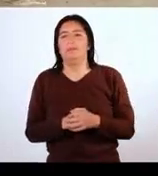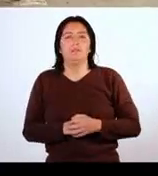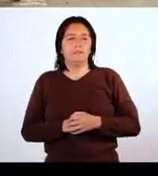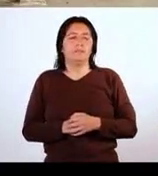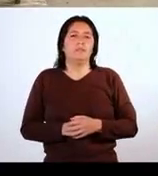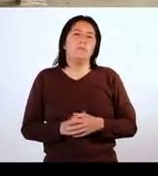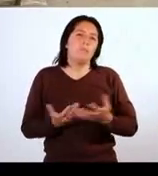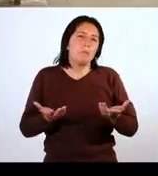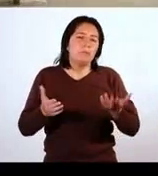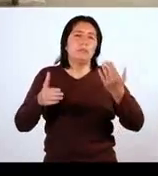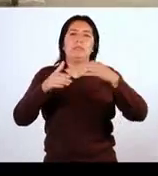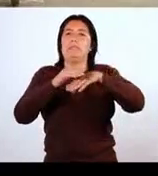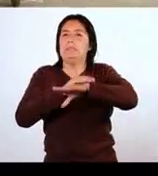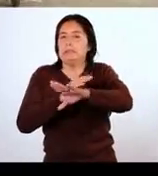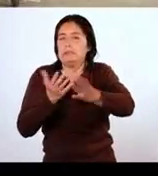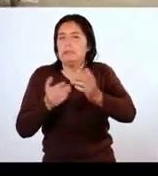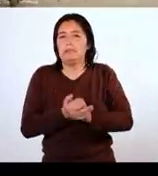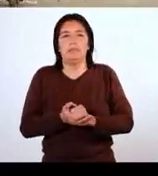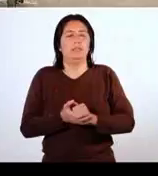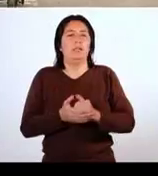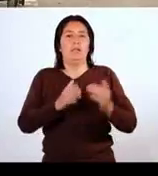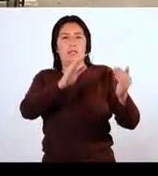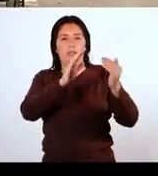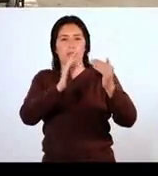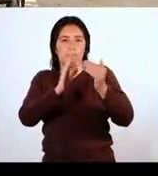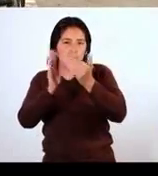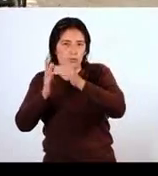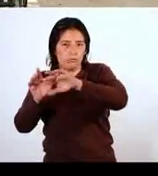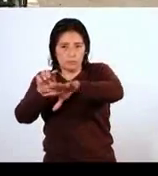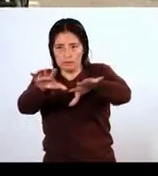de acceder hacia el complejo.